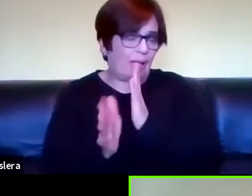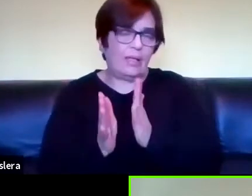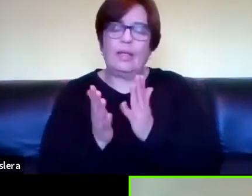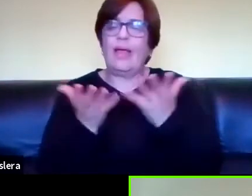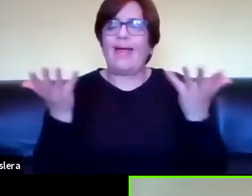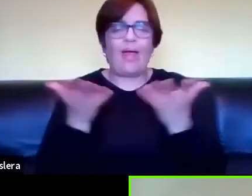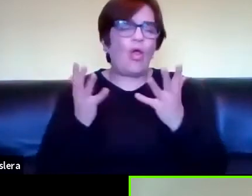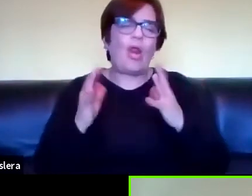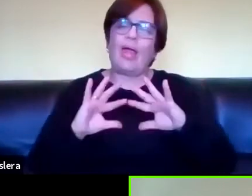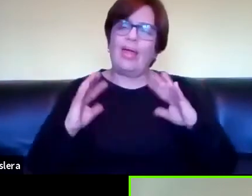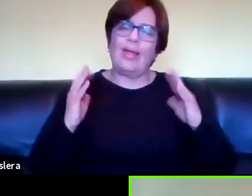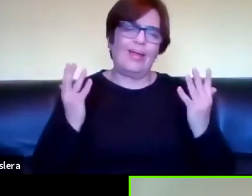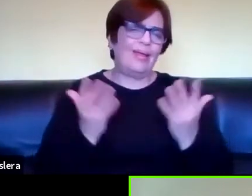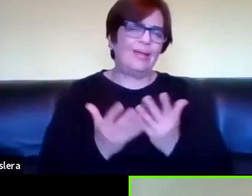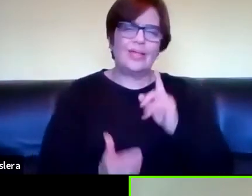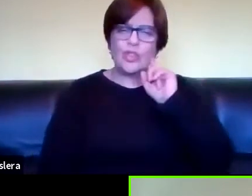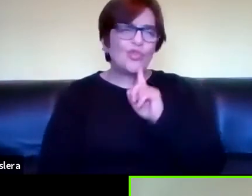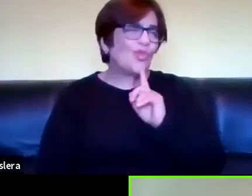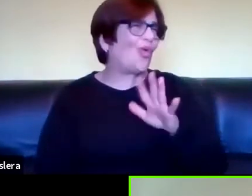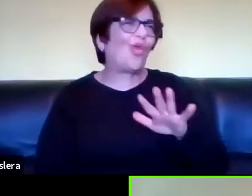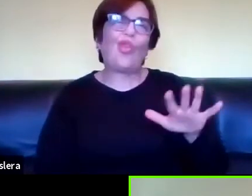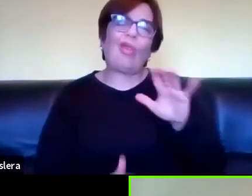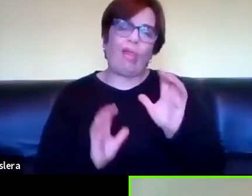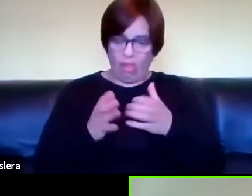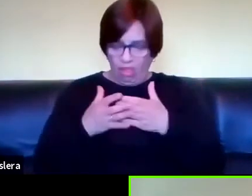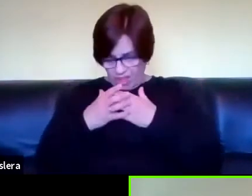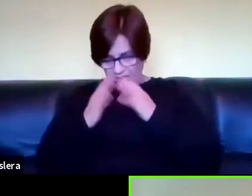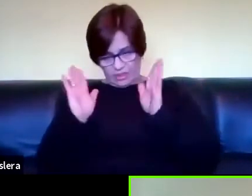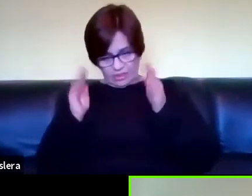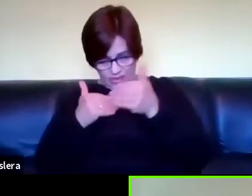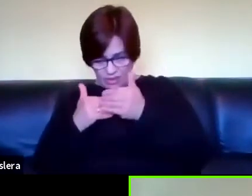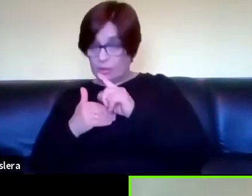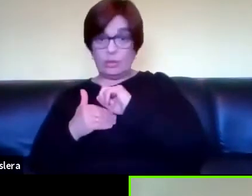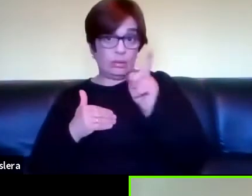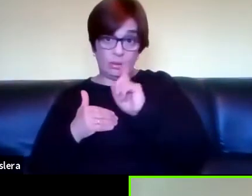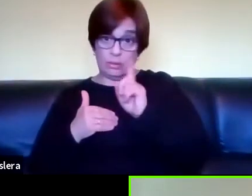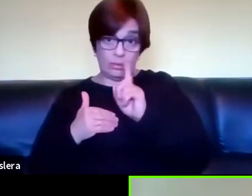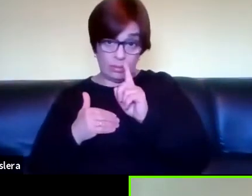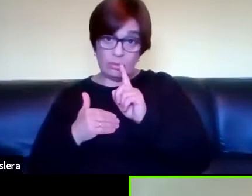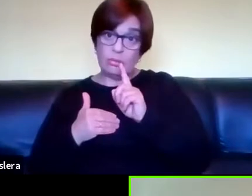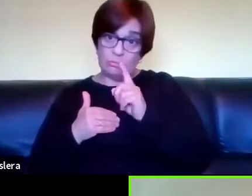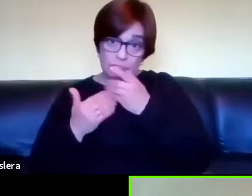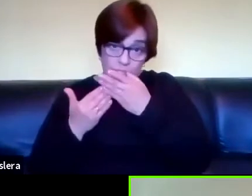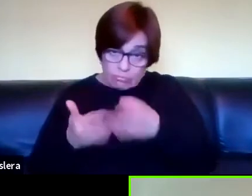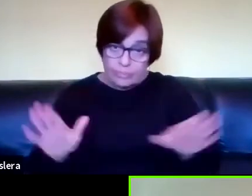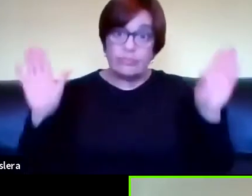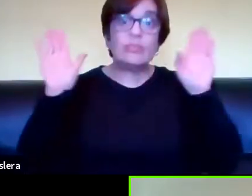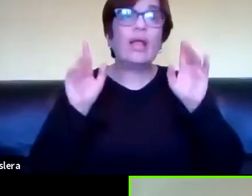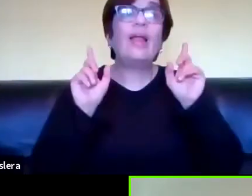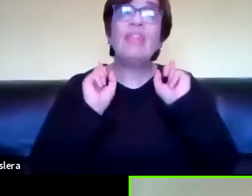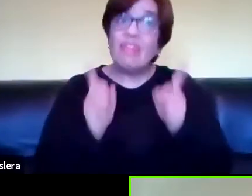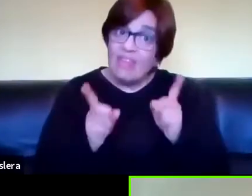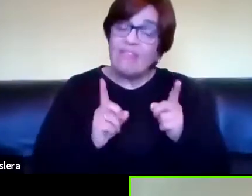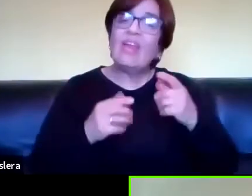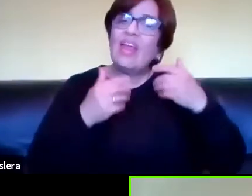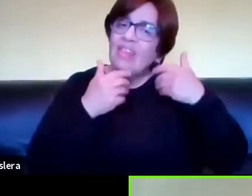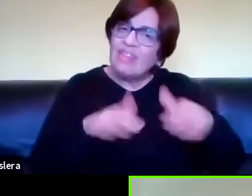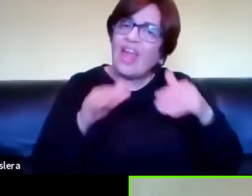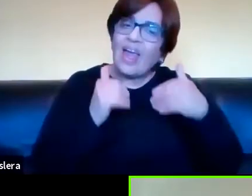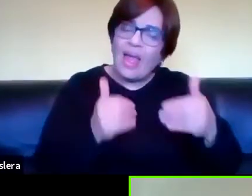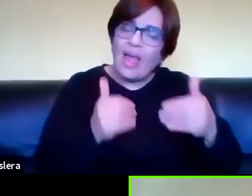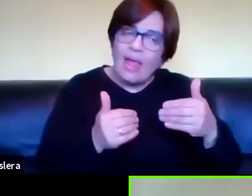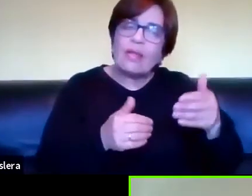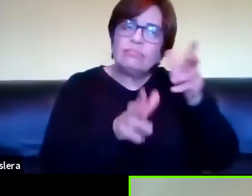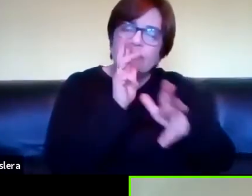comunidad sorda no está aislada en su lengua de señas uruguaya sino que la escuela hoy también tiene que permitir el ingreso de